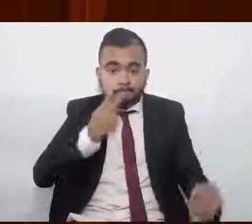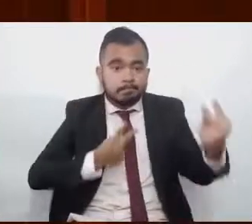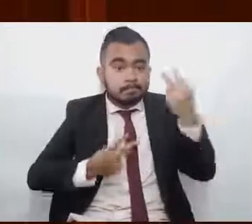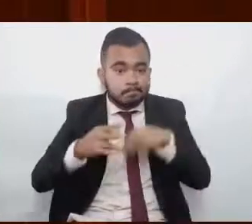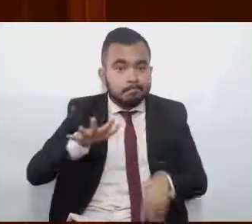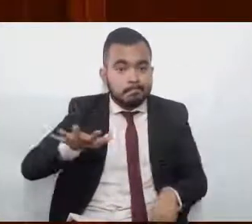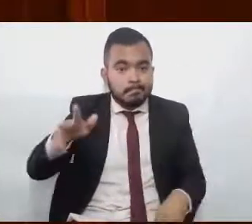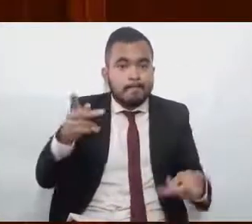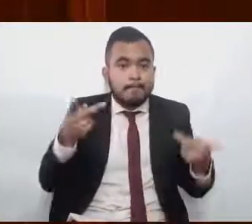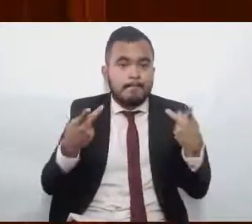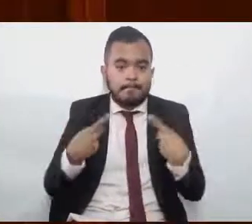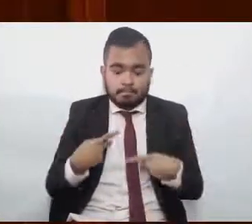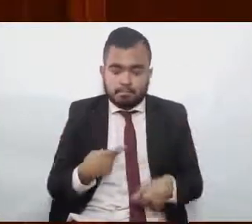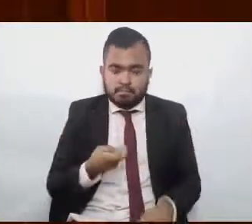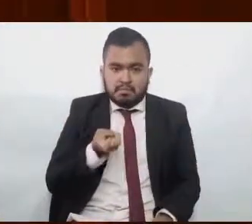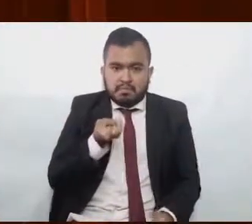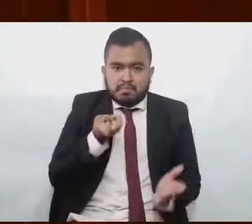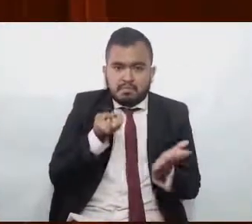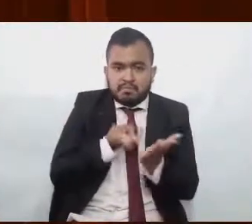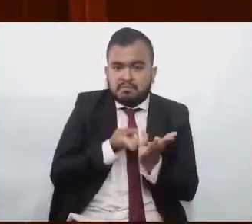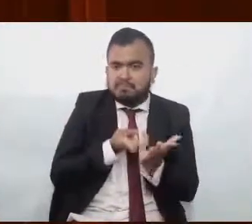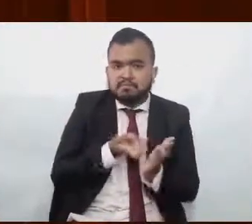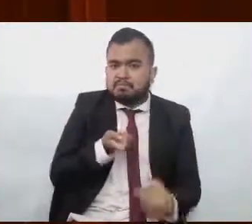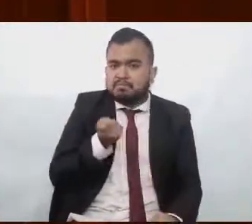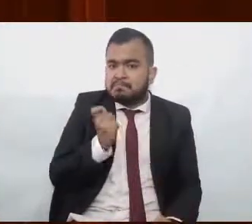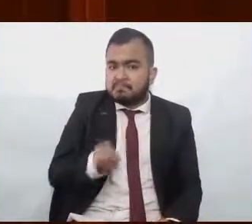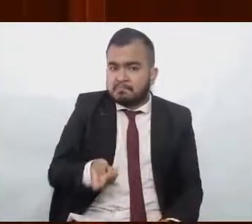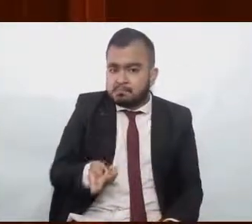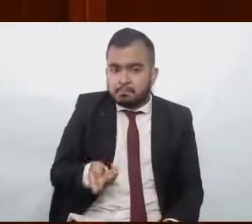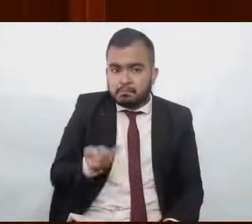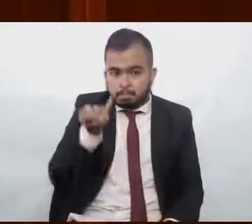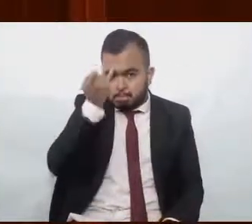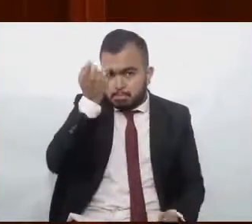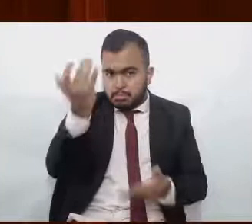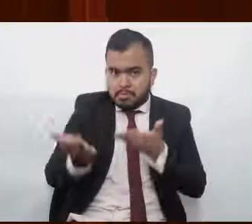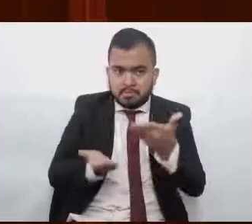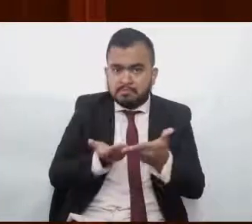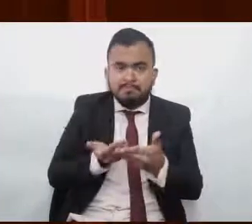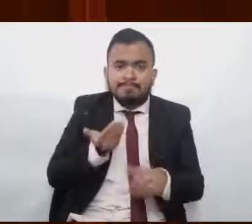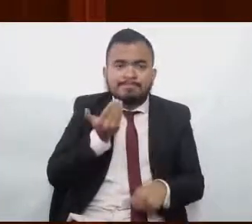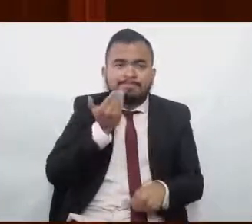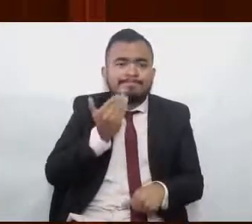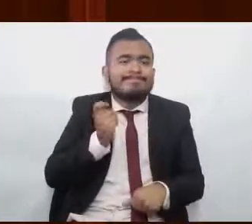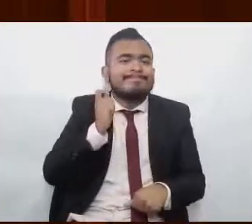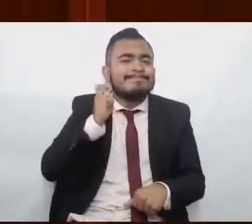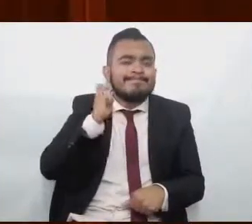que esta iniciativa pretende fortalecer,